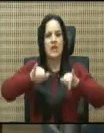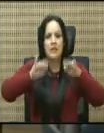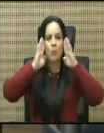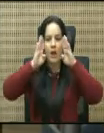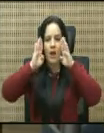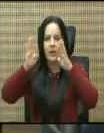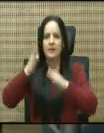Gracias. Gracias.